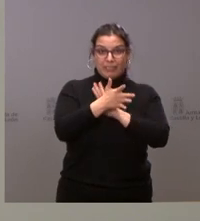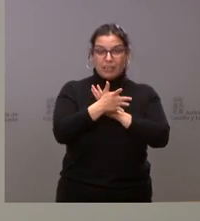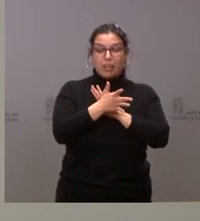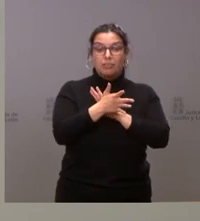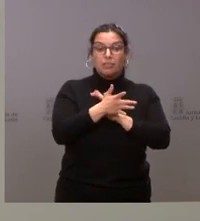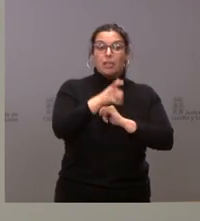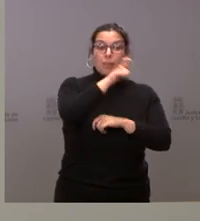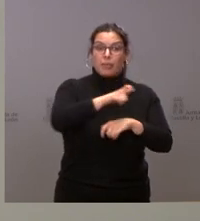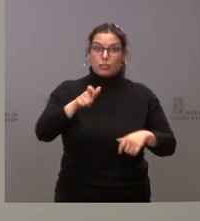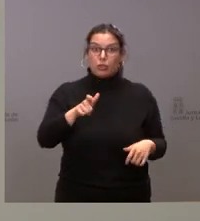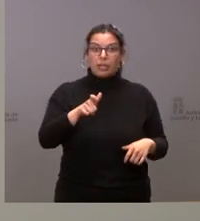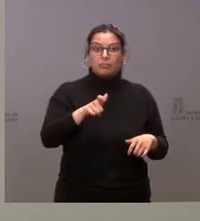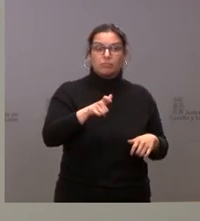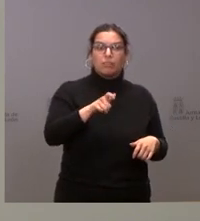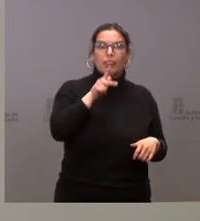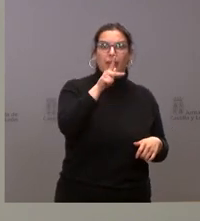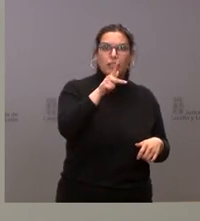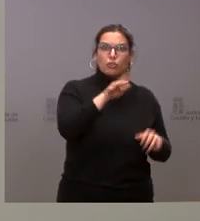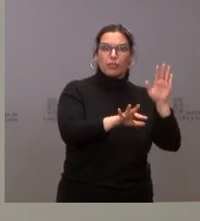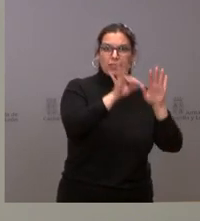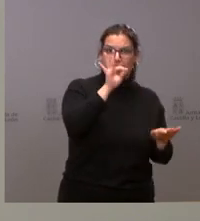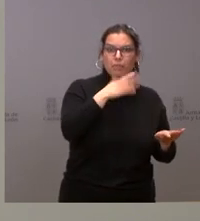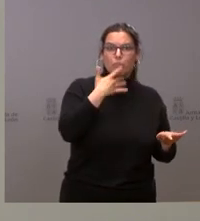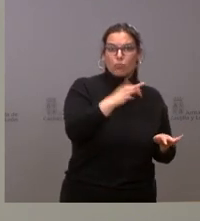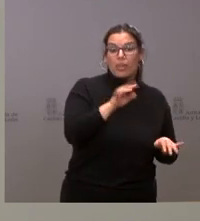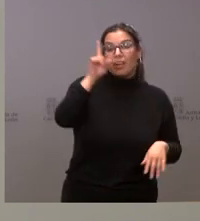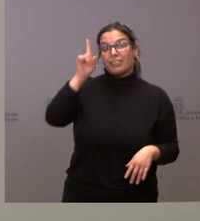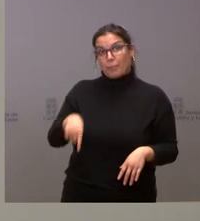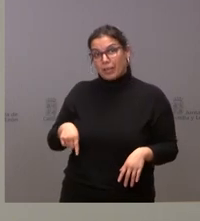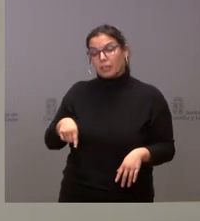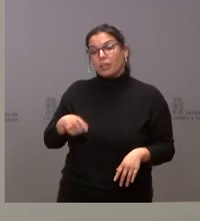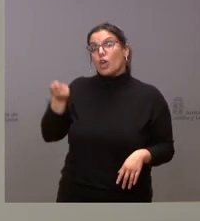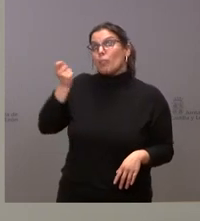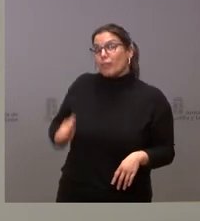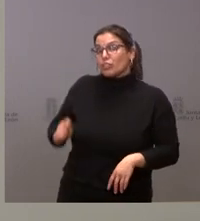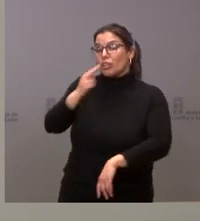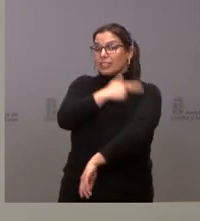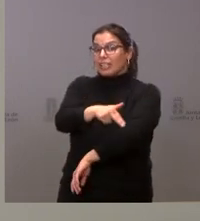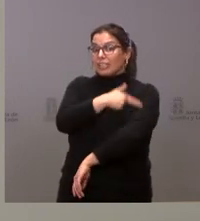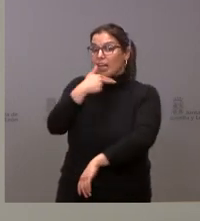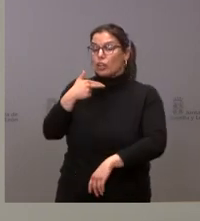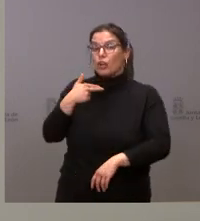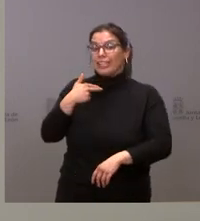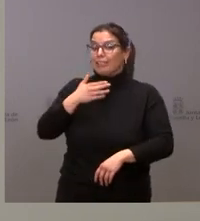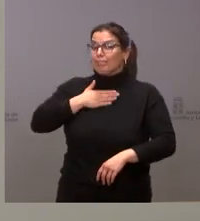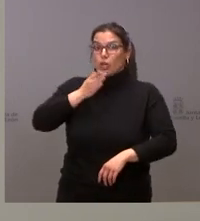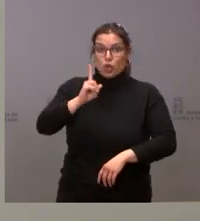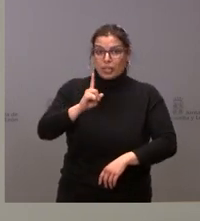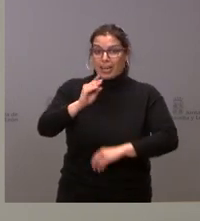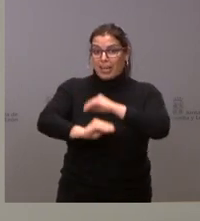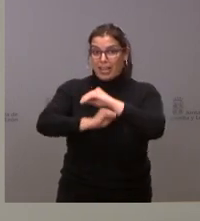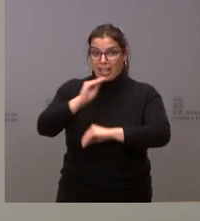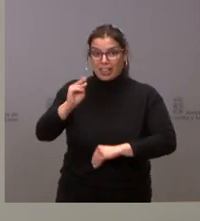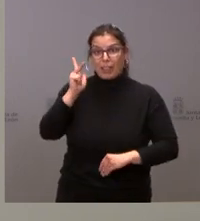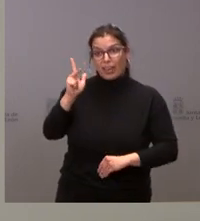ejercicio del cumplimiento de la ley, pero también hacer posible que aquellos profesionales sanitarios objetores de conciencia que así lo deseen puedan ejercer